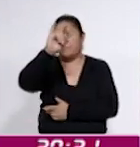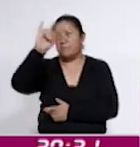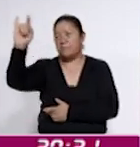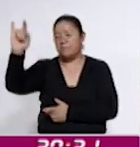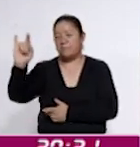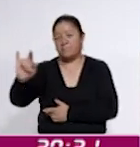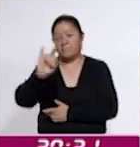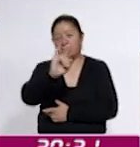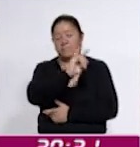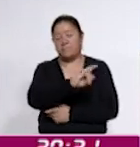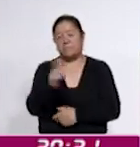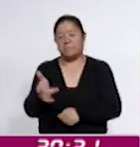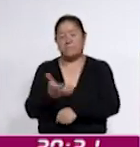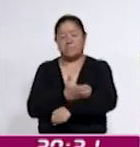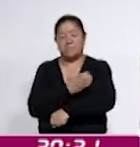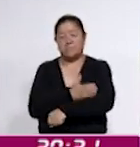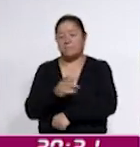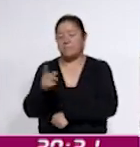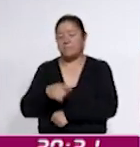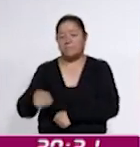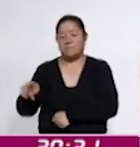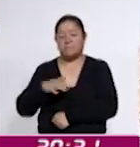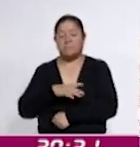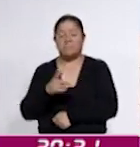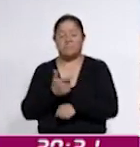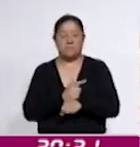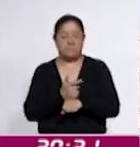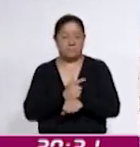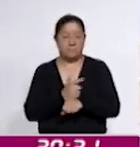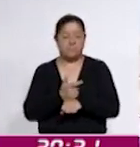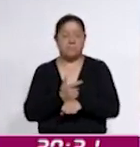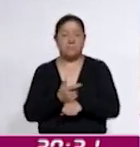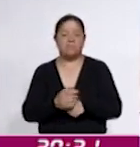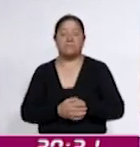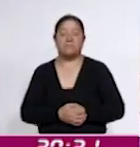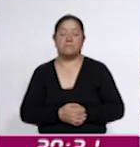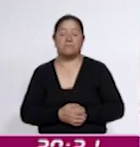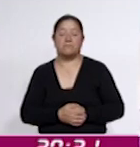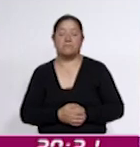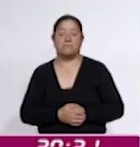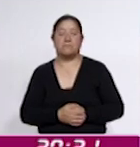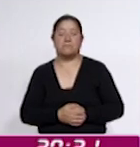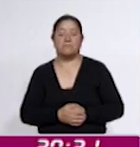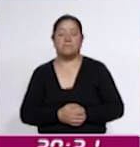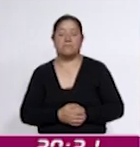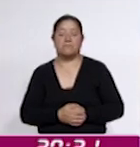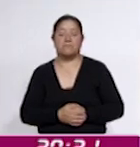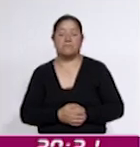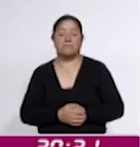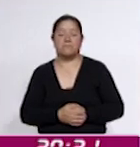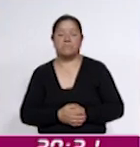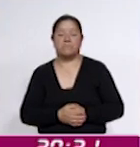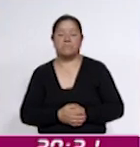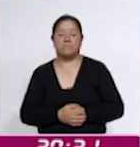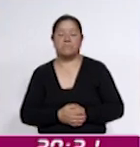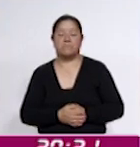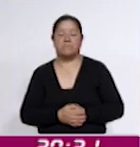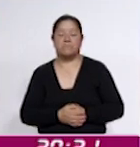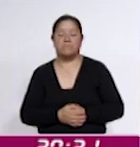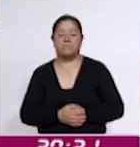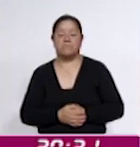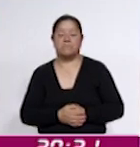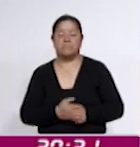nuestros compañeros de toda la licenciatura de diferentes semestres, y bueno, en estos trabajos nos